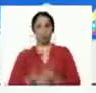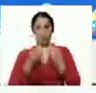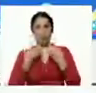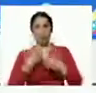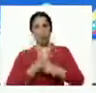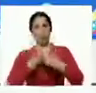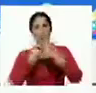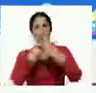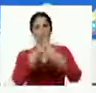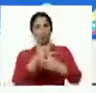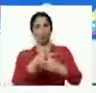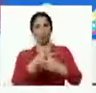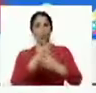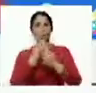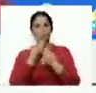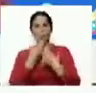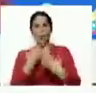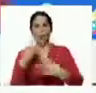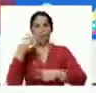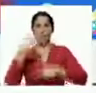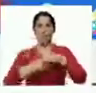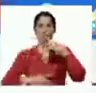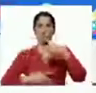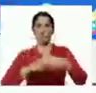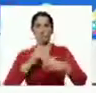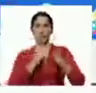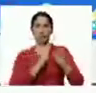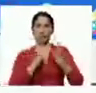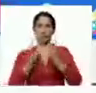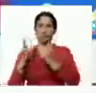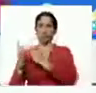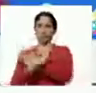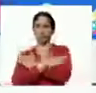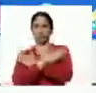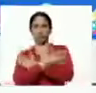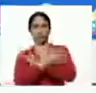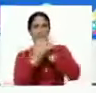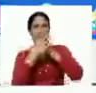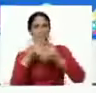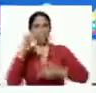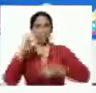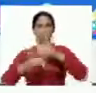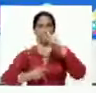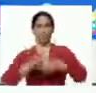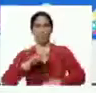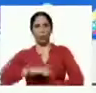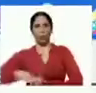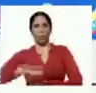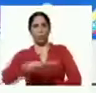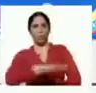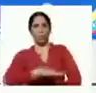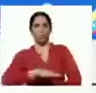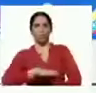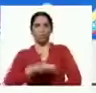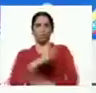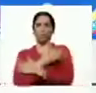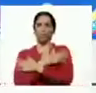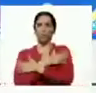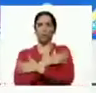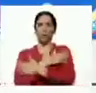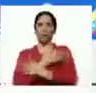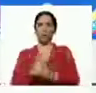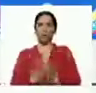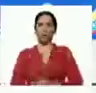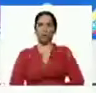voluntad con buena planificación felicito a todos los productores del campo felicito a toda